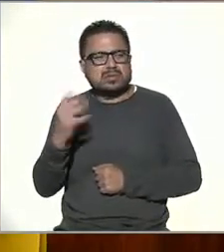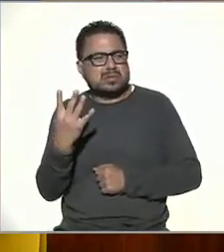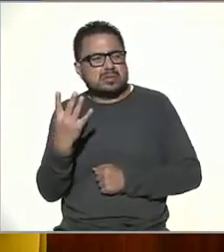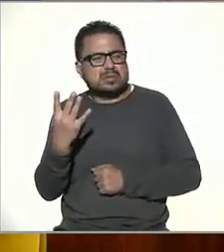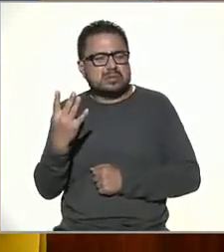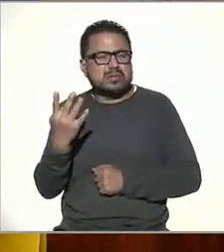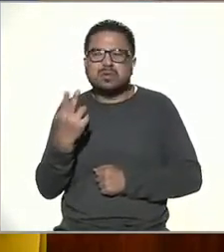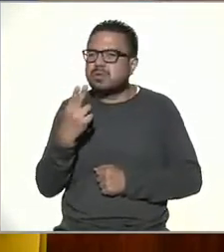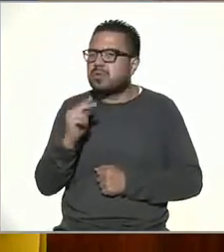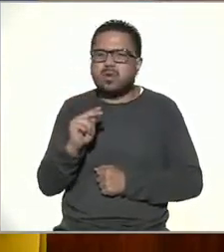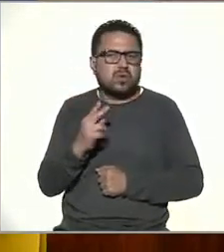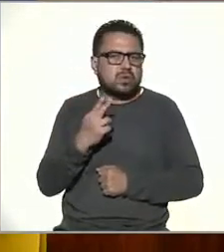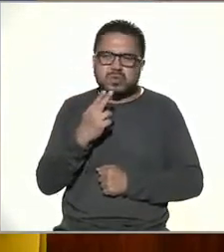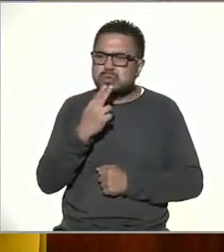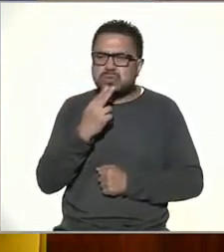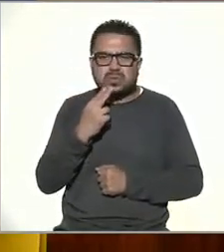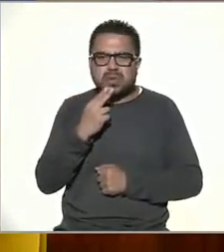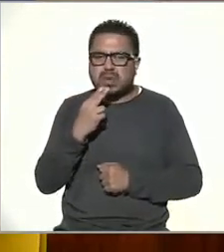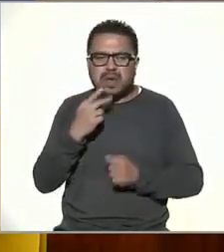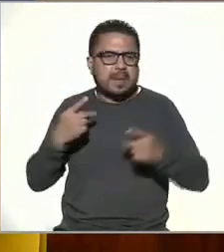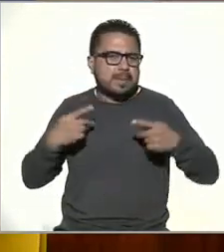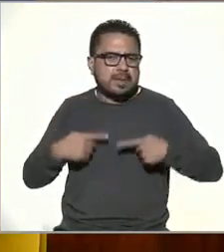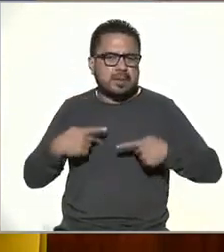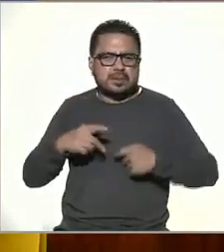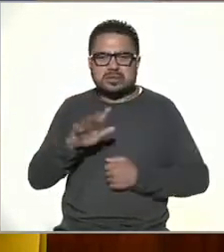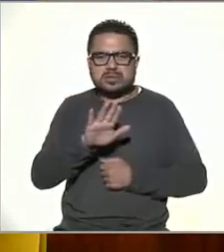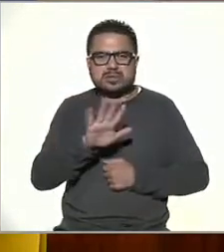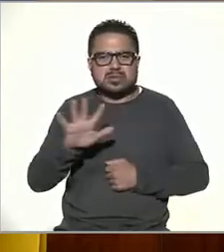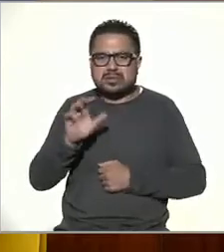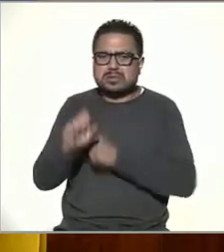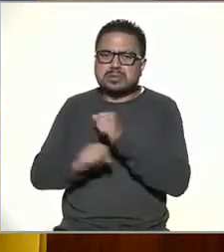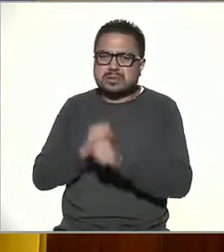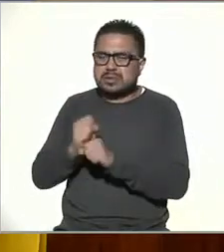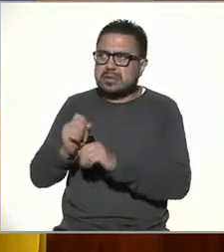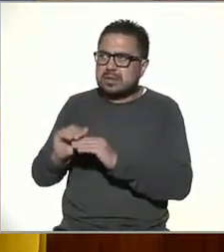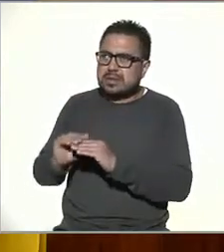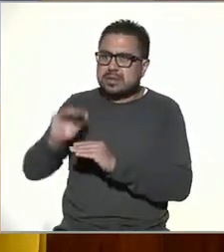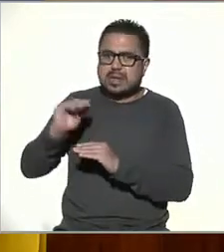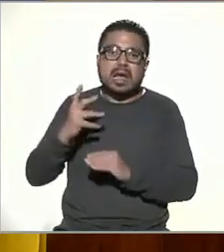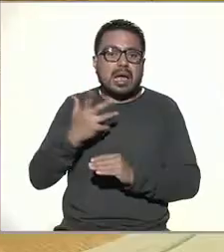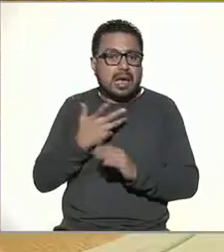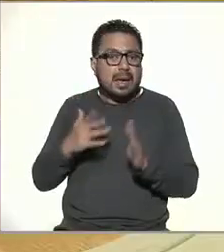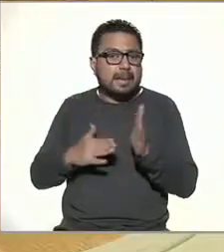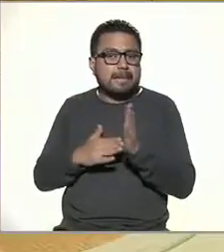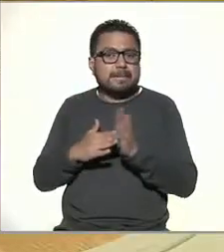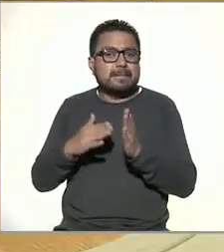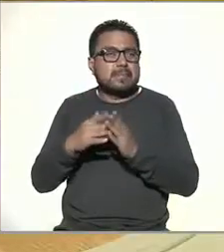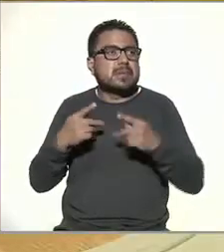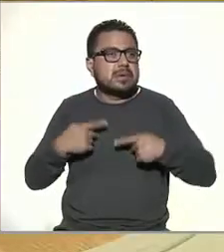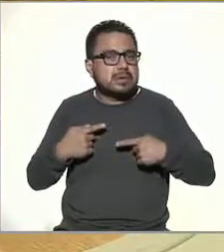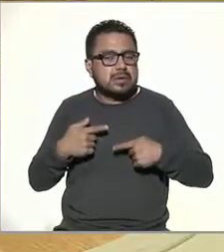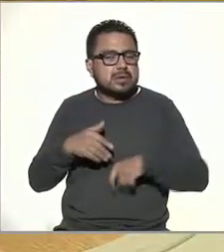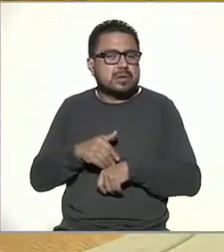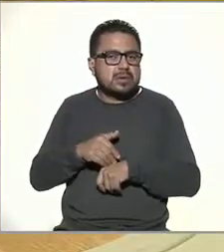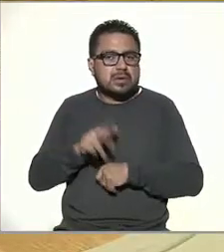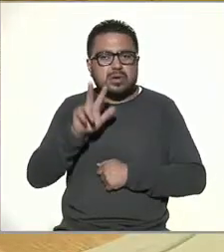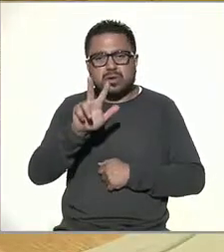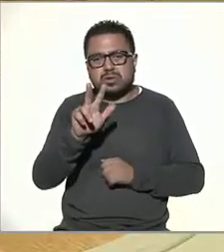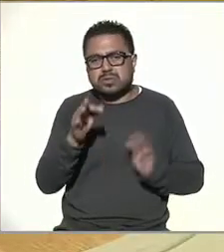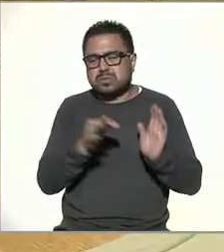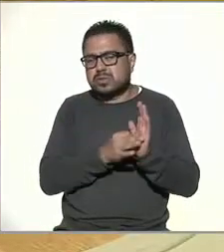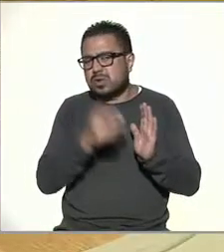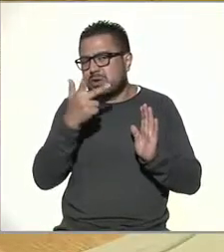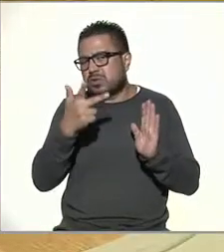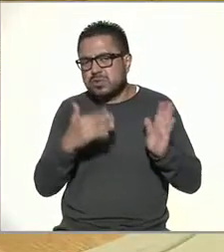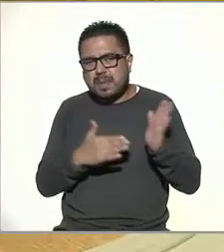63, no son usuarios de las personas de 55 y más. Lo tenemos en cantidad por millones de personas. Son alrededor de 8.8 millones